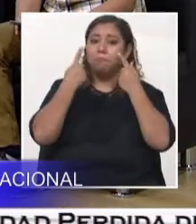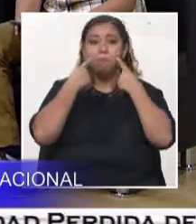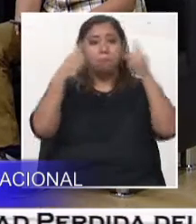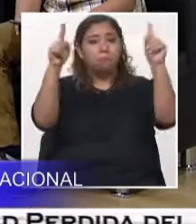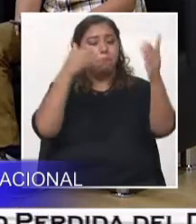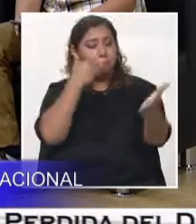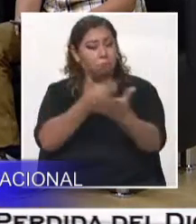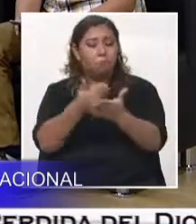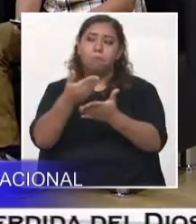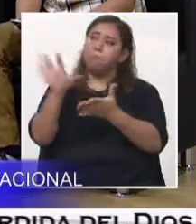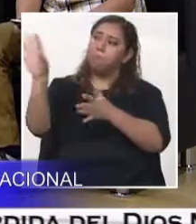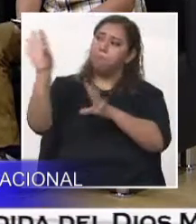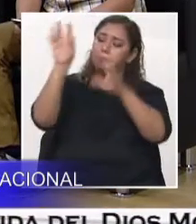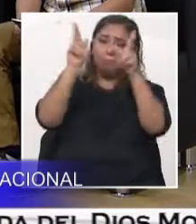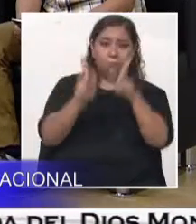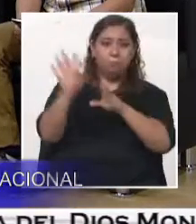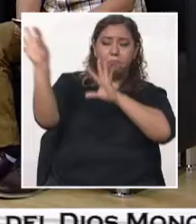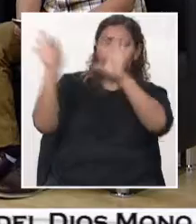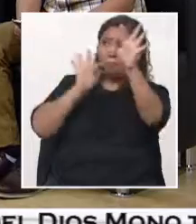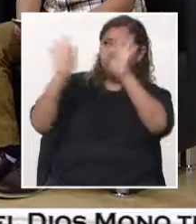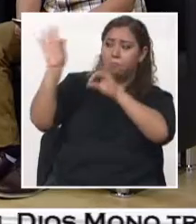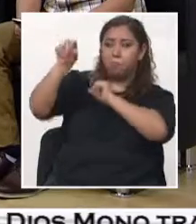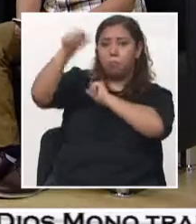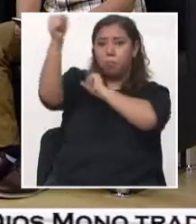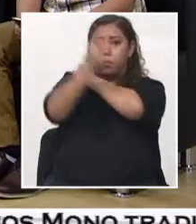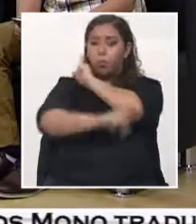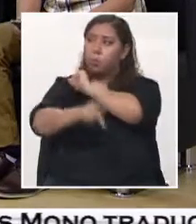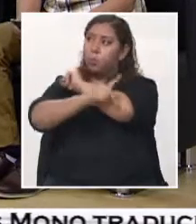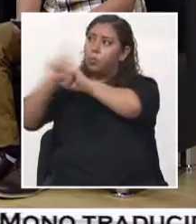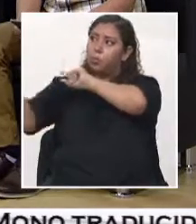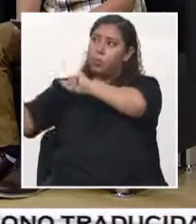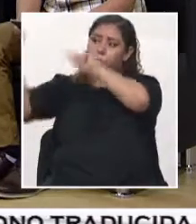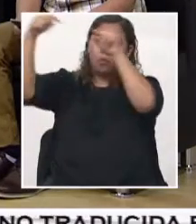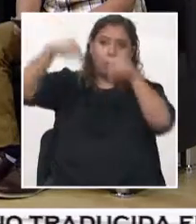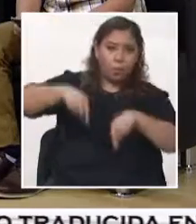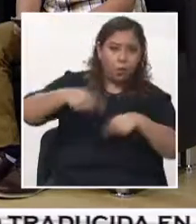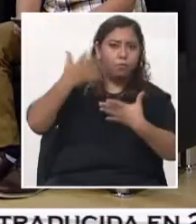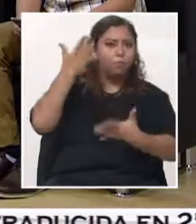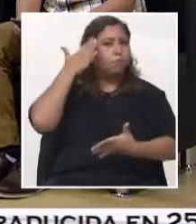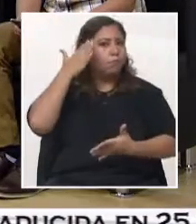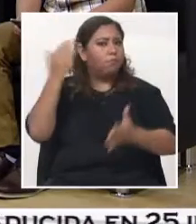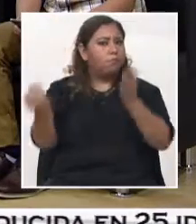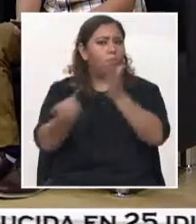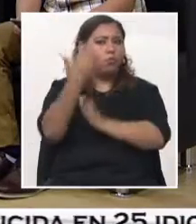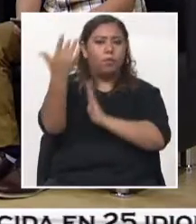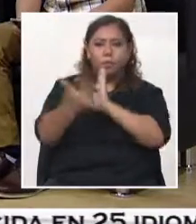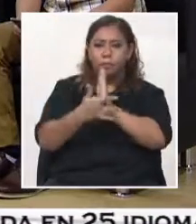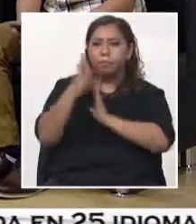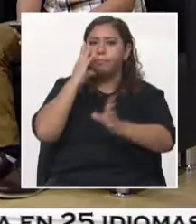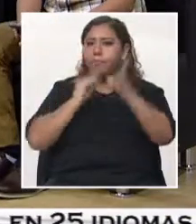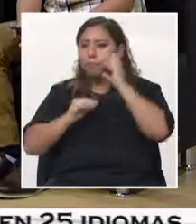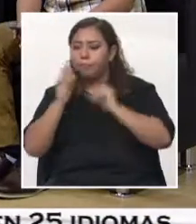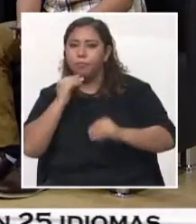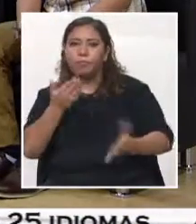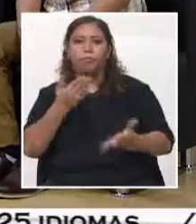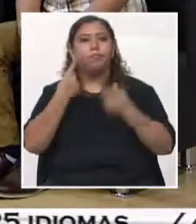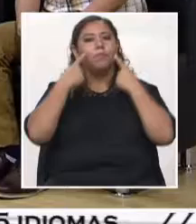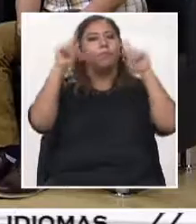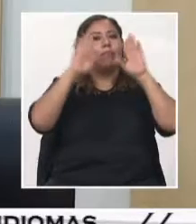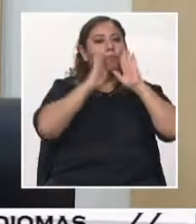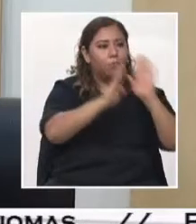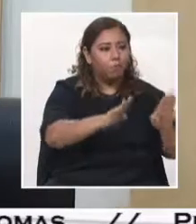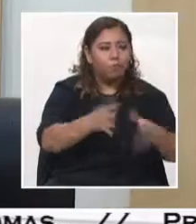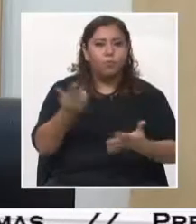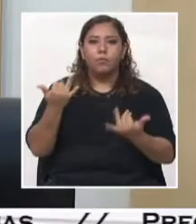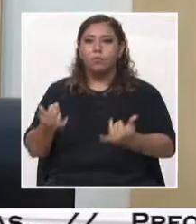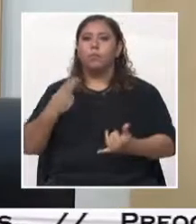expositores para compartir todas estas herramientas, conocimientos, experiencia y tecnología. Adelante, éxitos y muchas bendiciones. Llegamos al final del